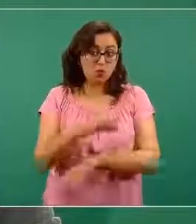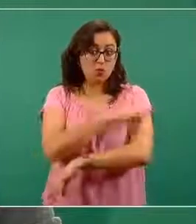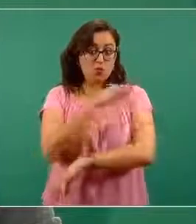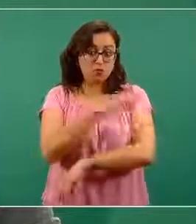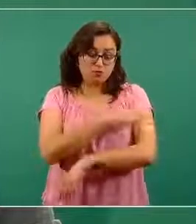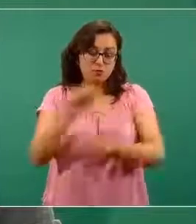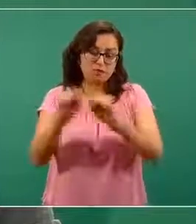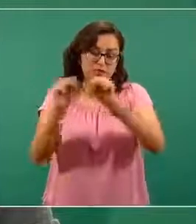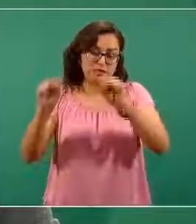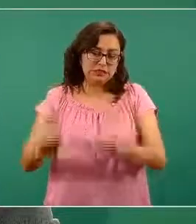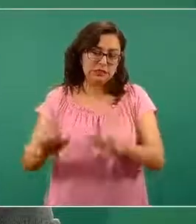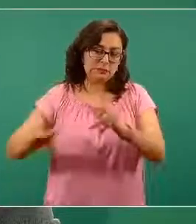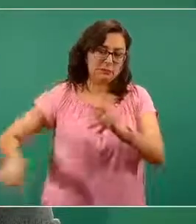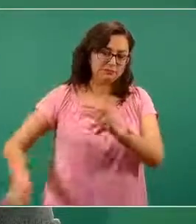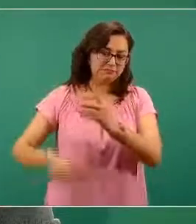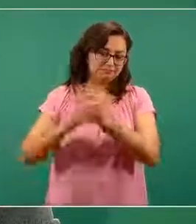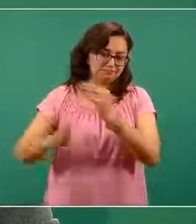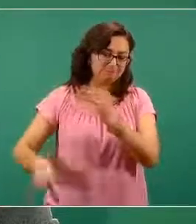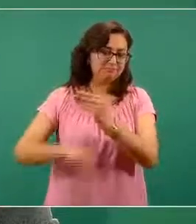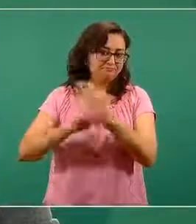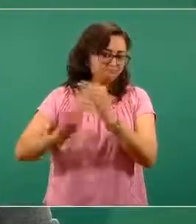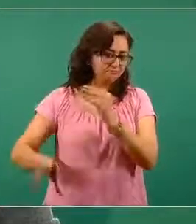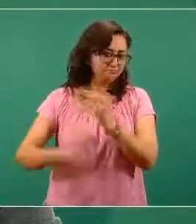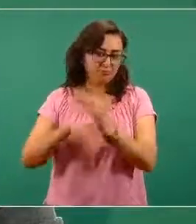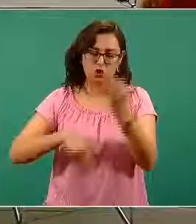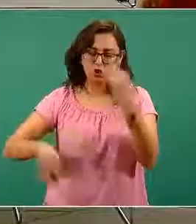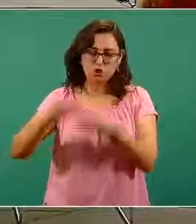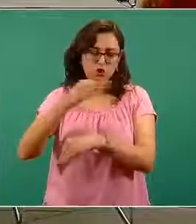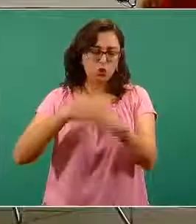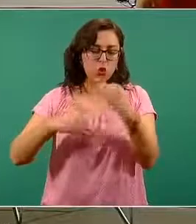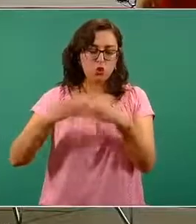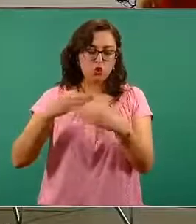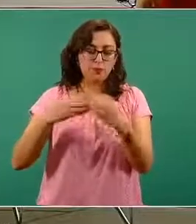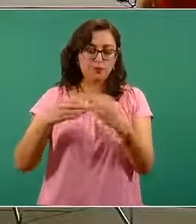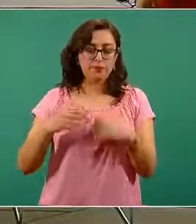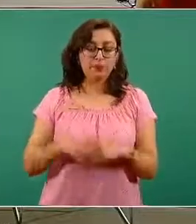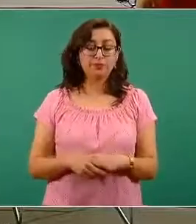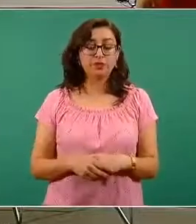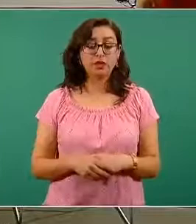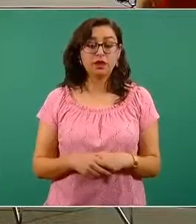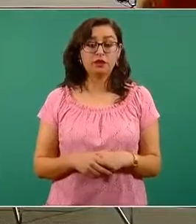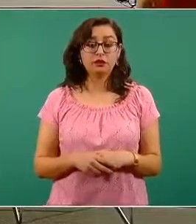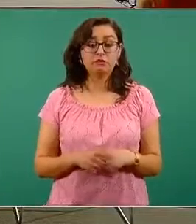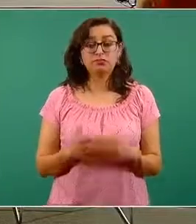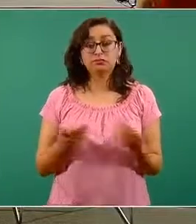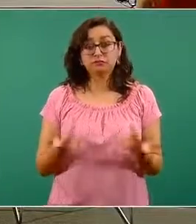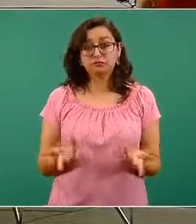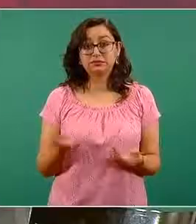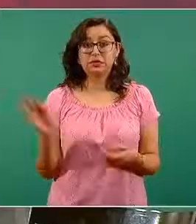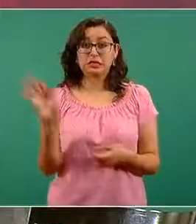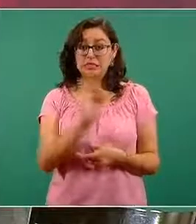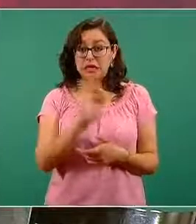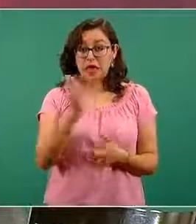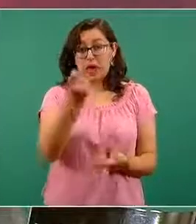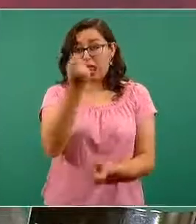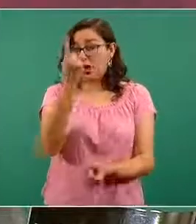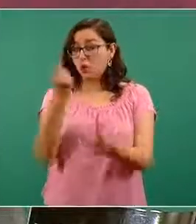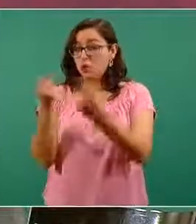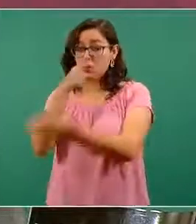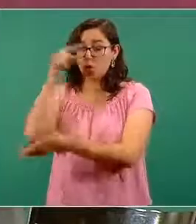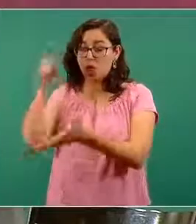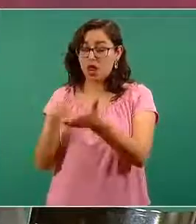en el sistema de información. En donde no hay una internet disponible,